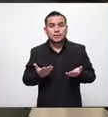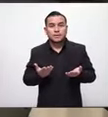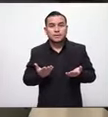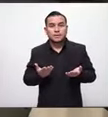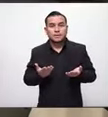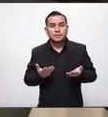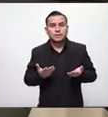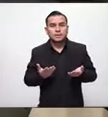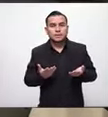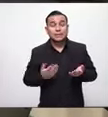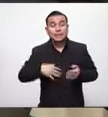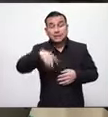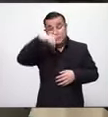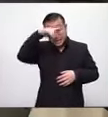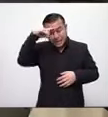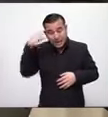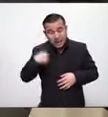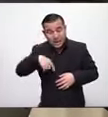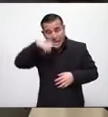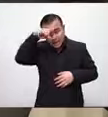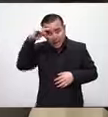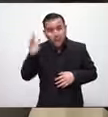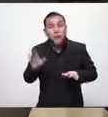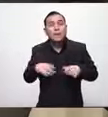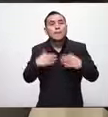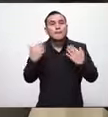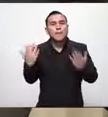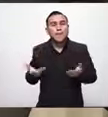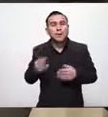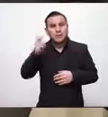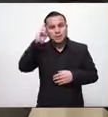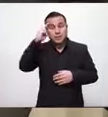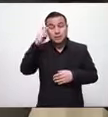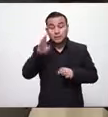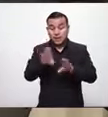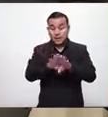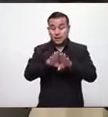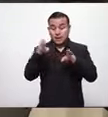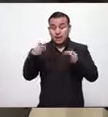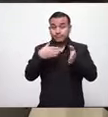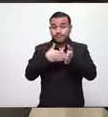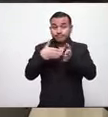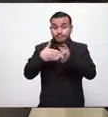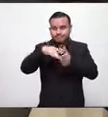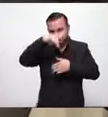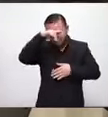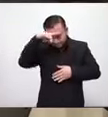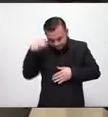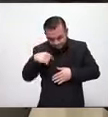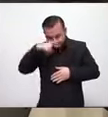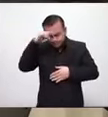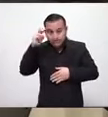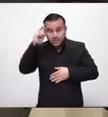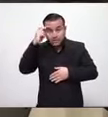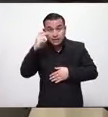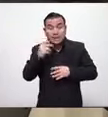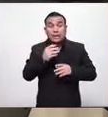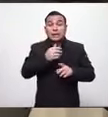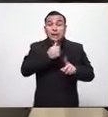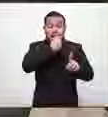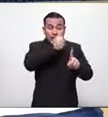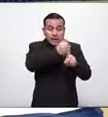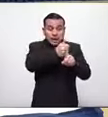este trabajo porque esta reapertura va a ser exitoso en la medida en que cada uno